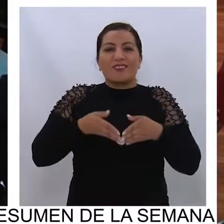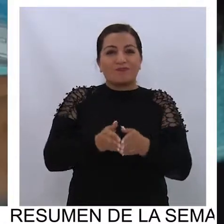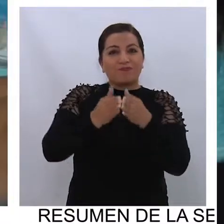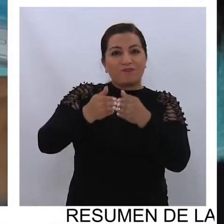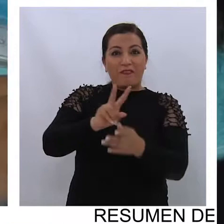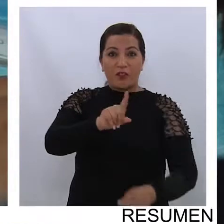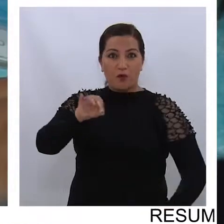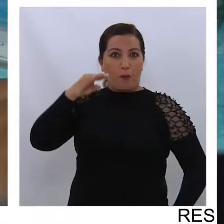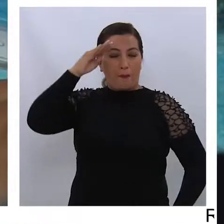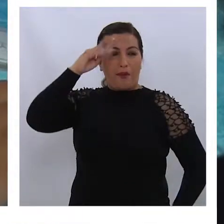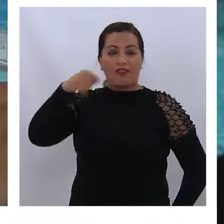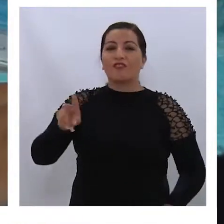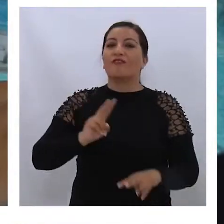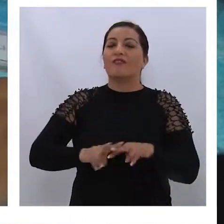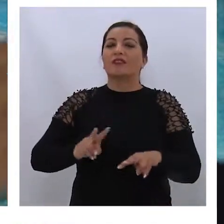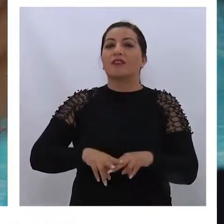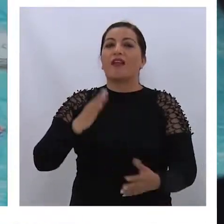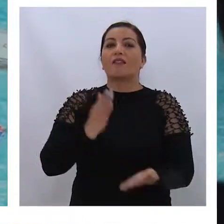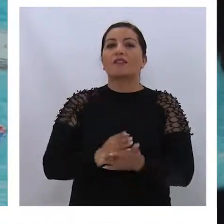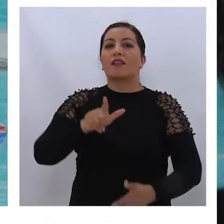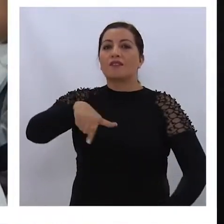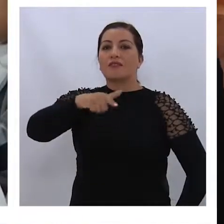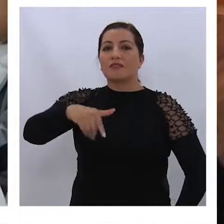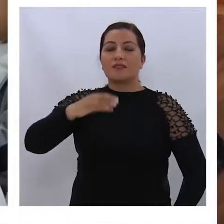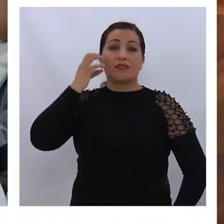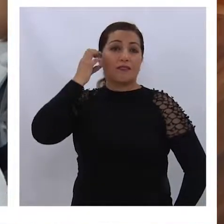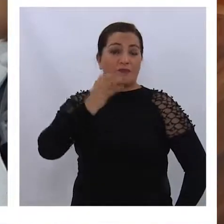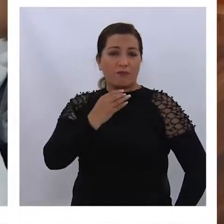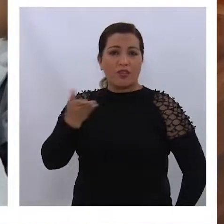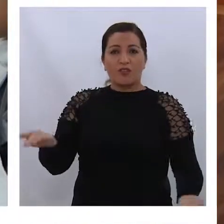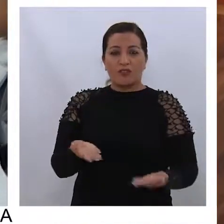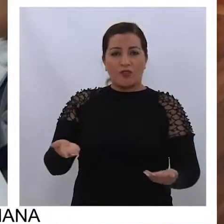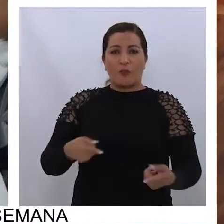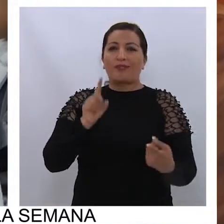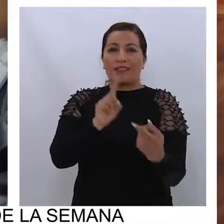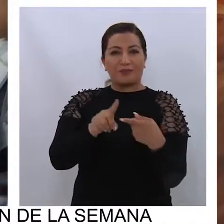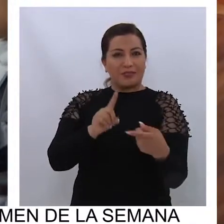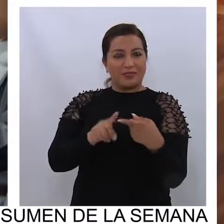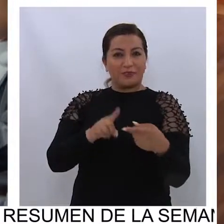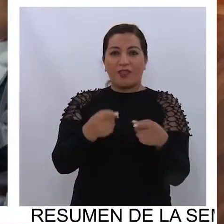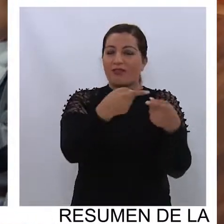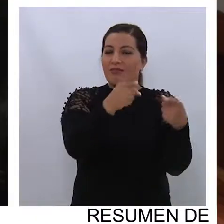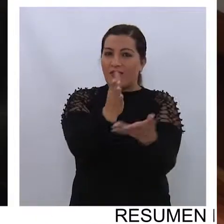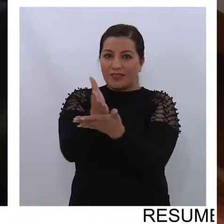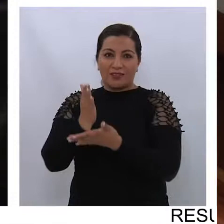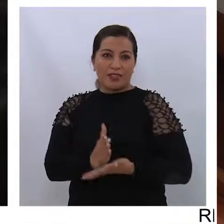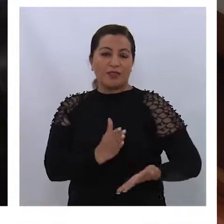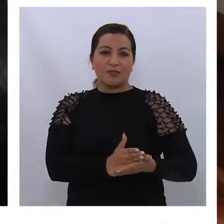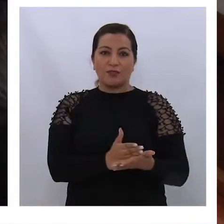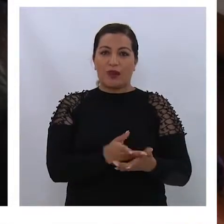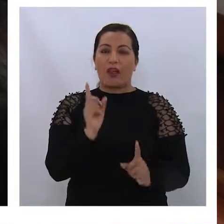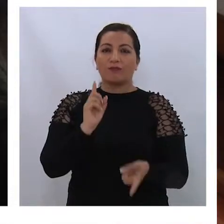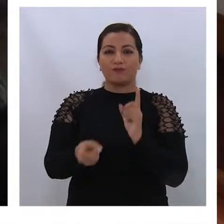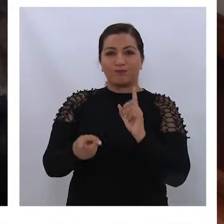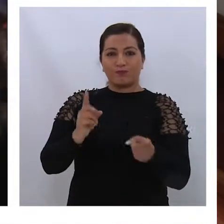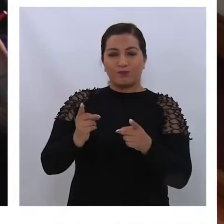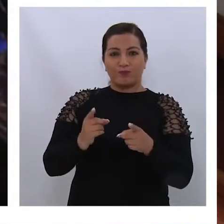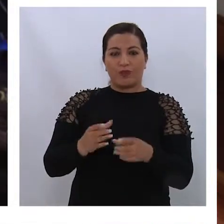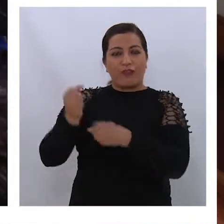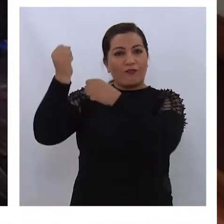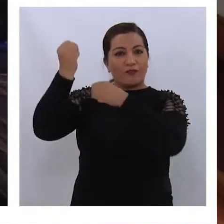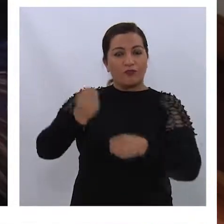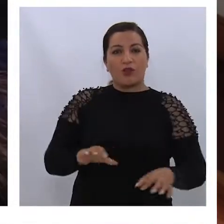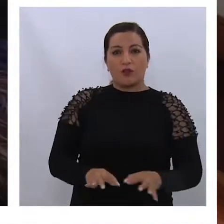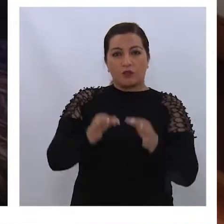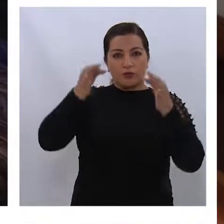actividad que se prolongará hasta el 17 de mayo a través de la participación de distintos colegios coordinados por la